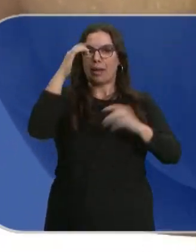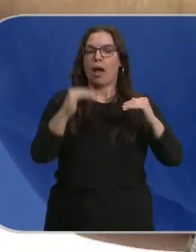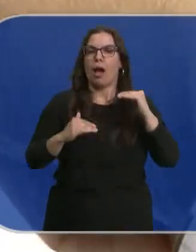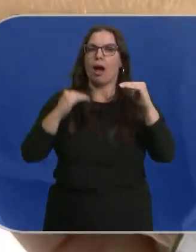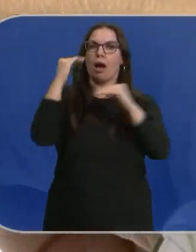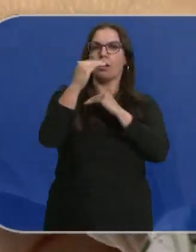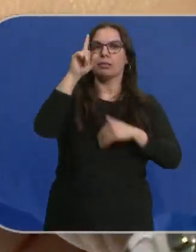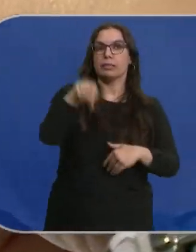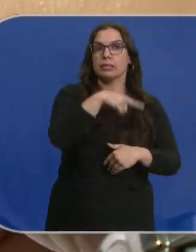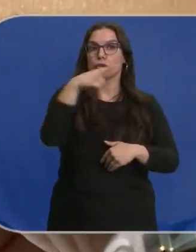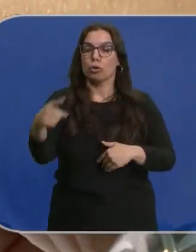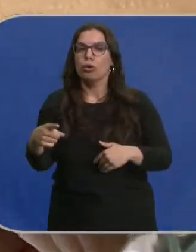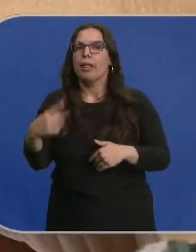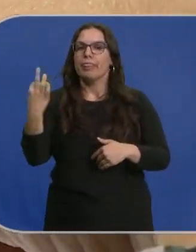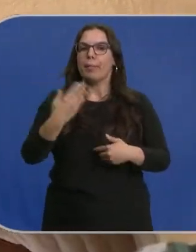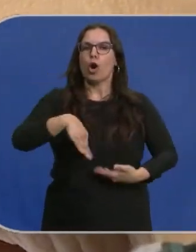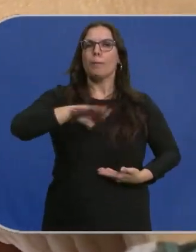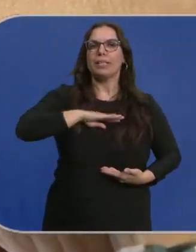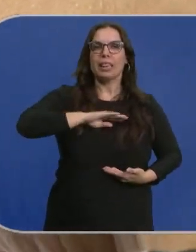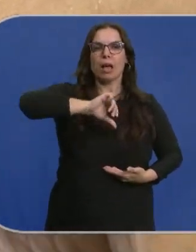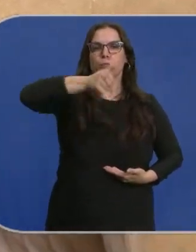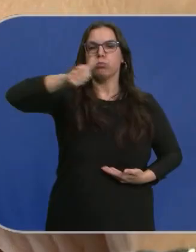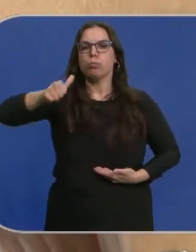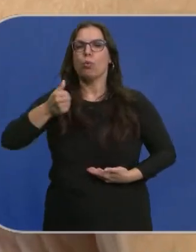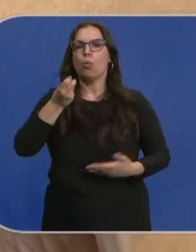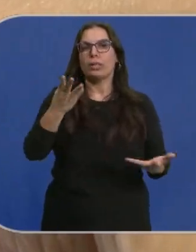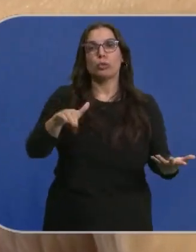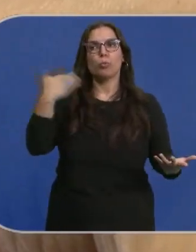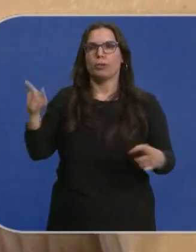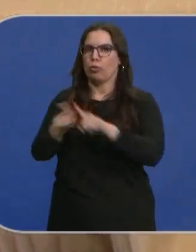en cuántas competencias ha superado con independencia de los suspensos.